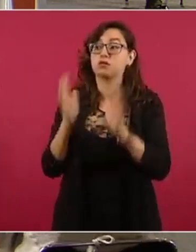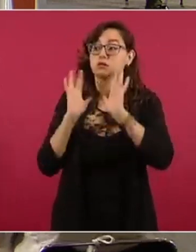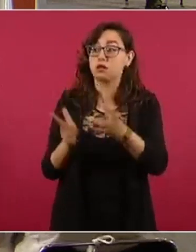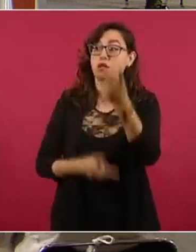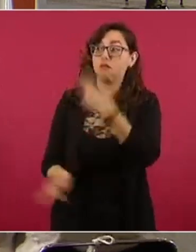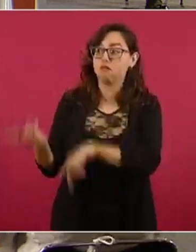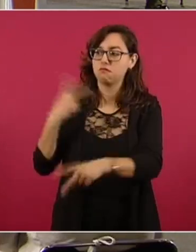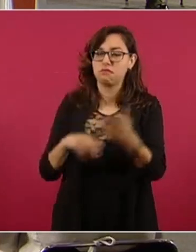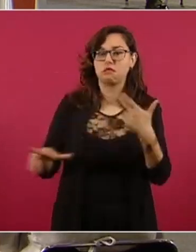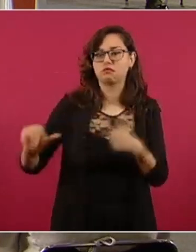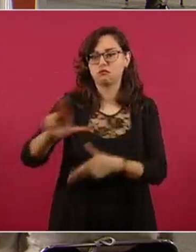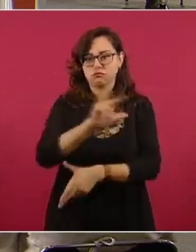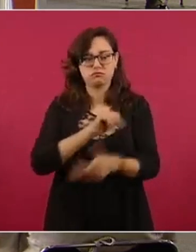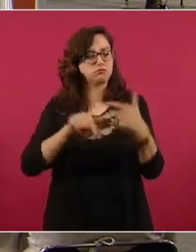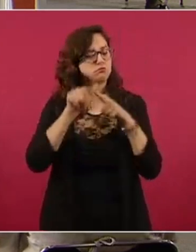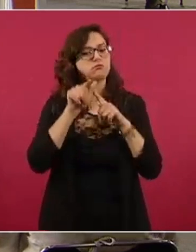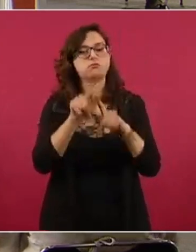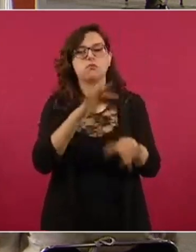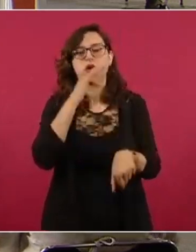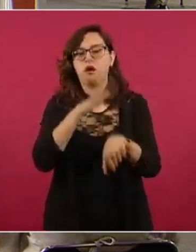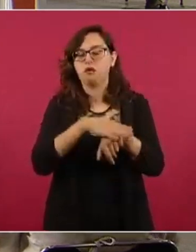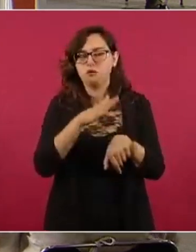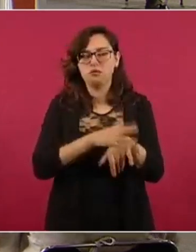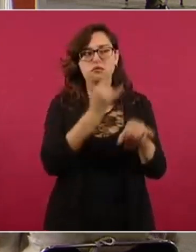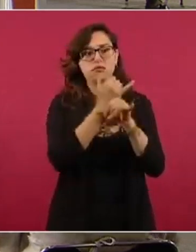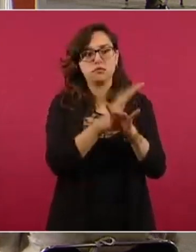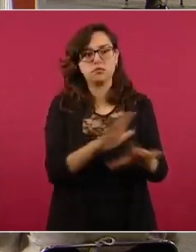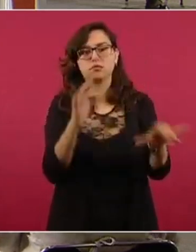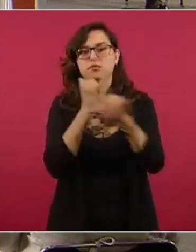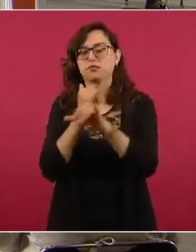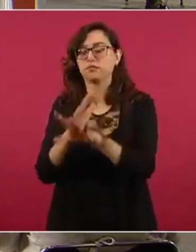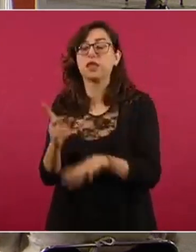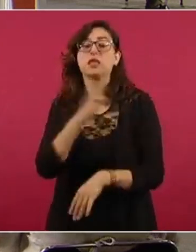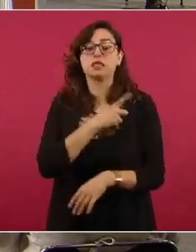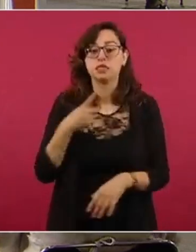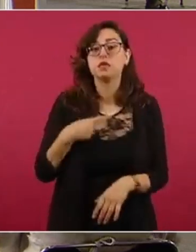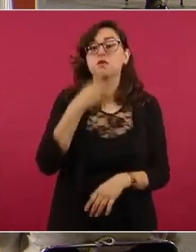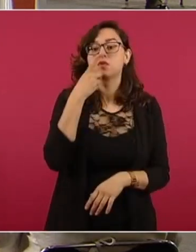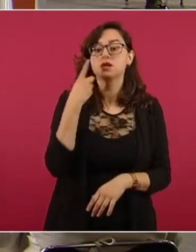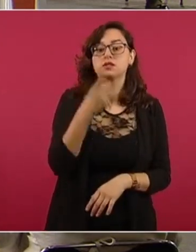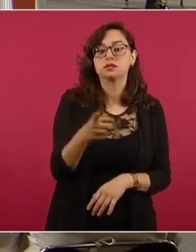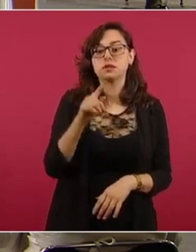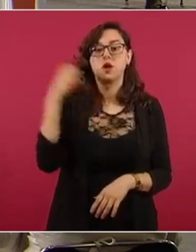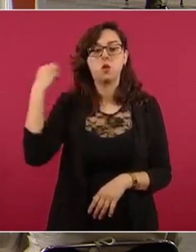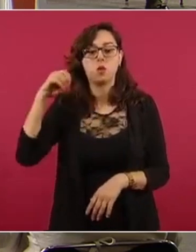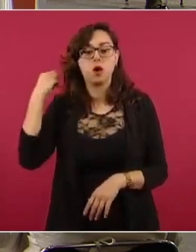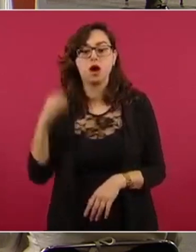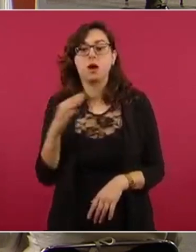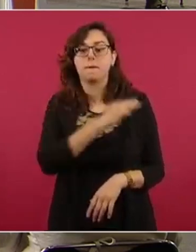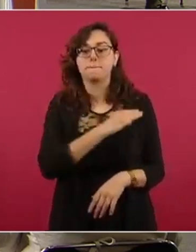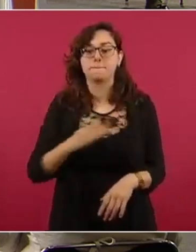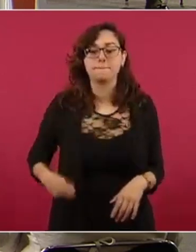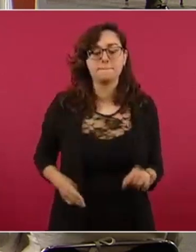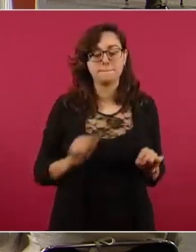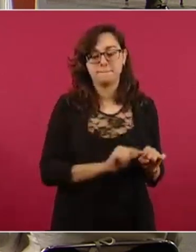presidente, que la población de Oaxaca, principalmente de los municipios de Tonameca y de Pochutla, que es en